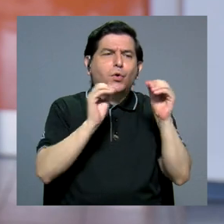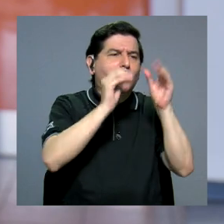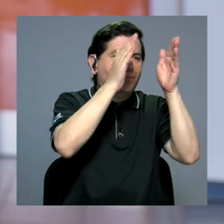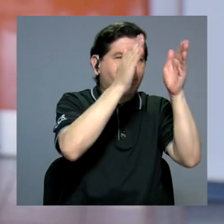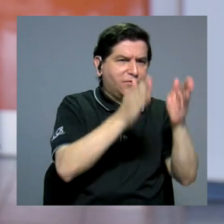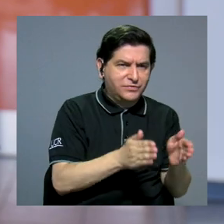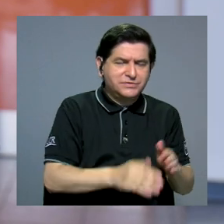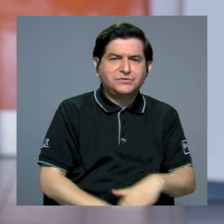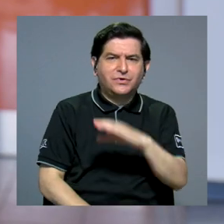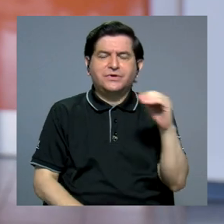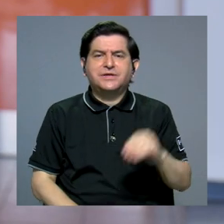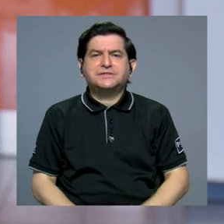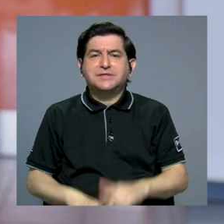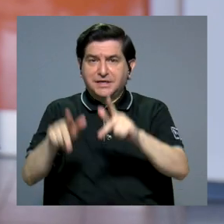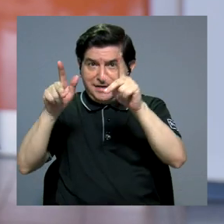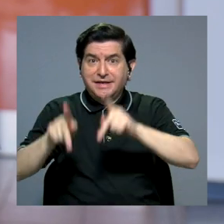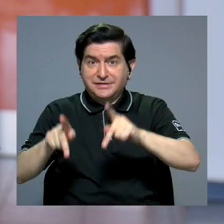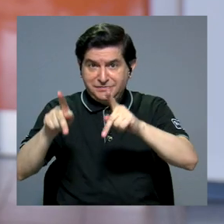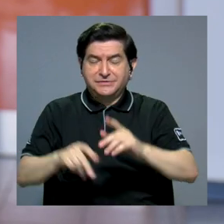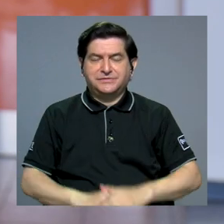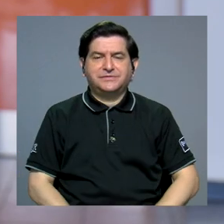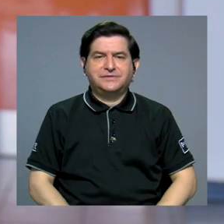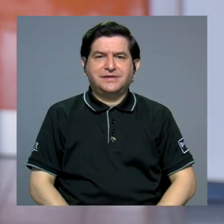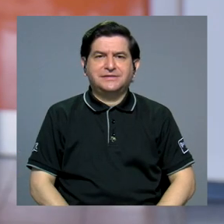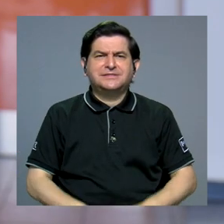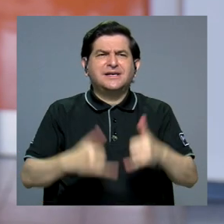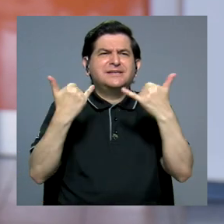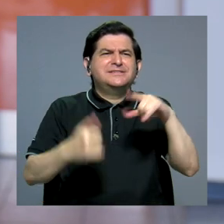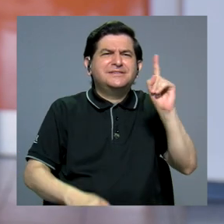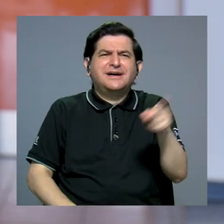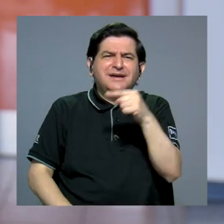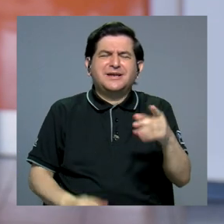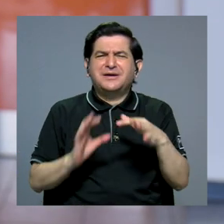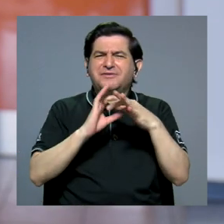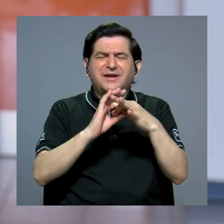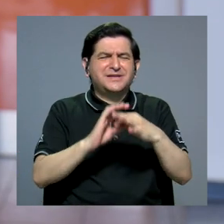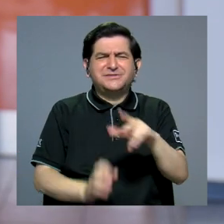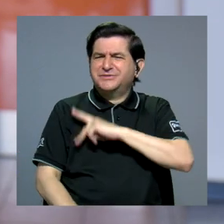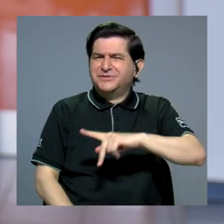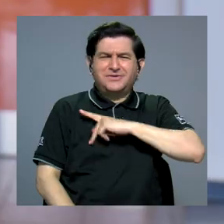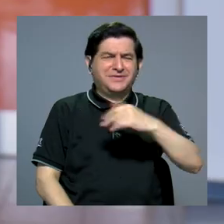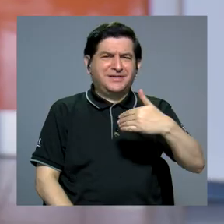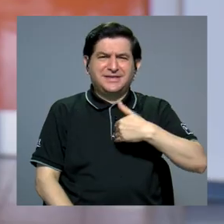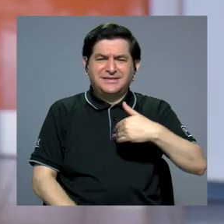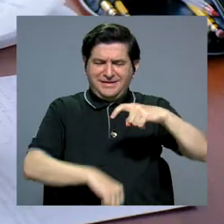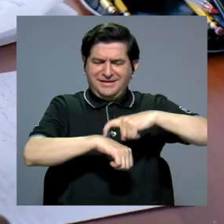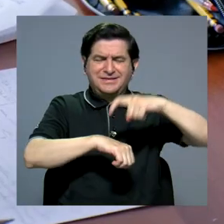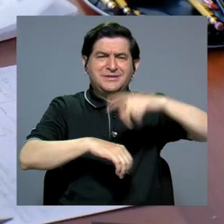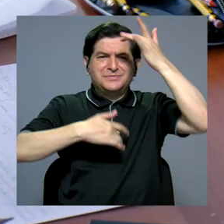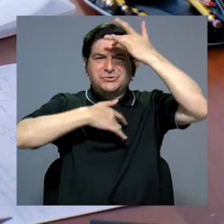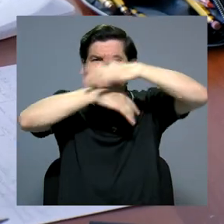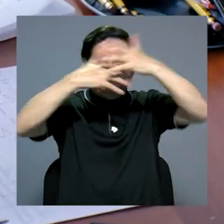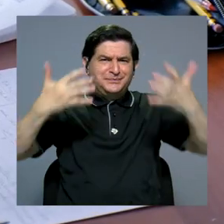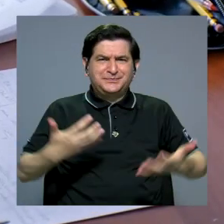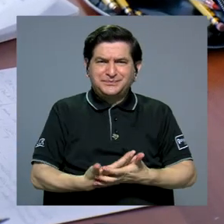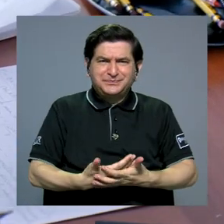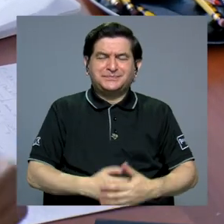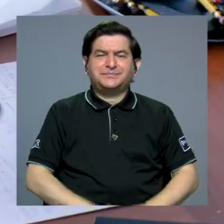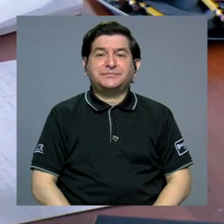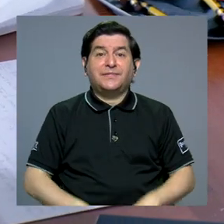nuestros docentes, con nuestras personas, sino que ya quita como esa relación de impersonalidad que se creó durante la pandemia.